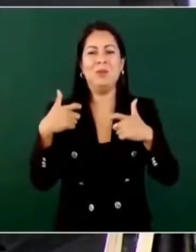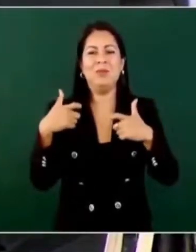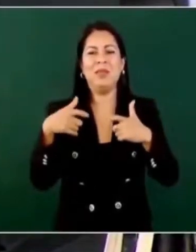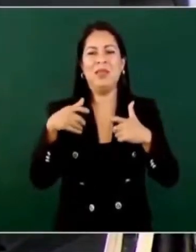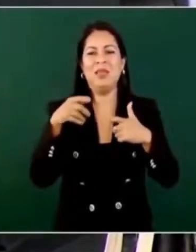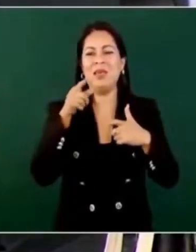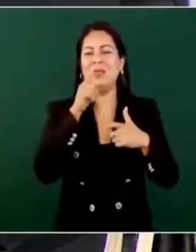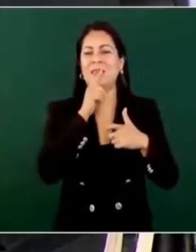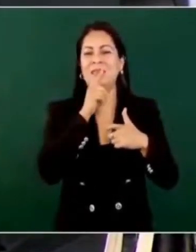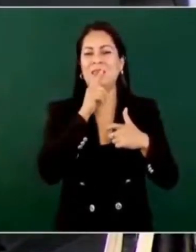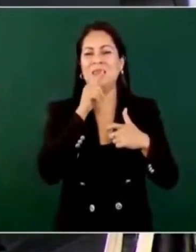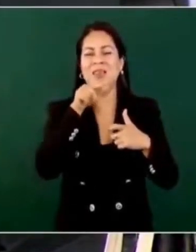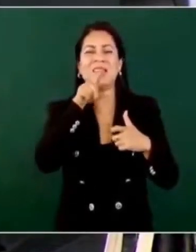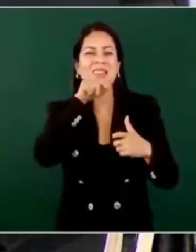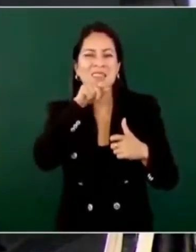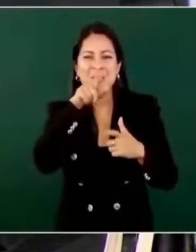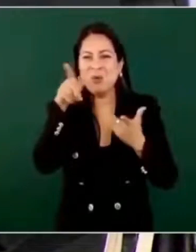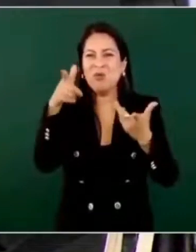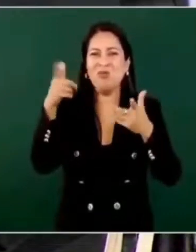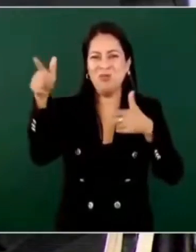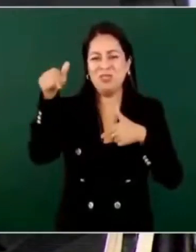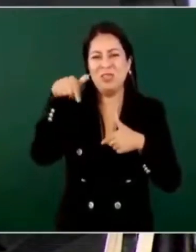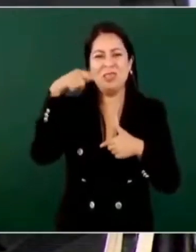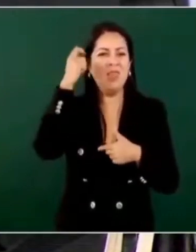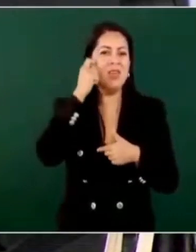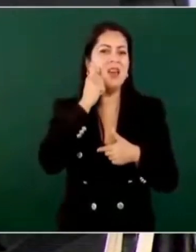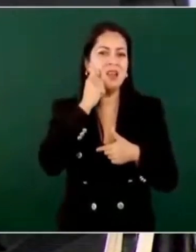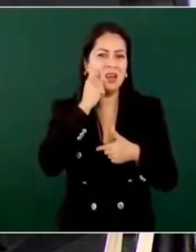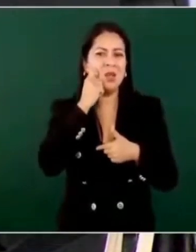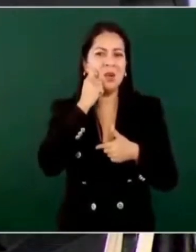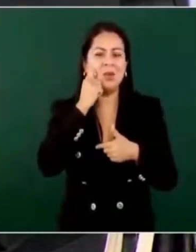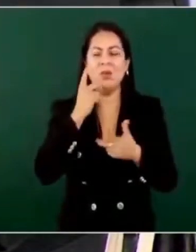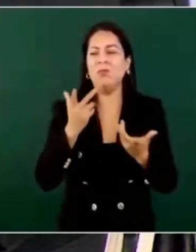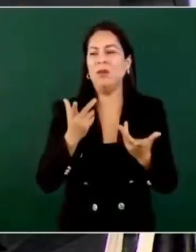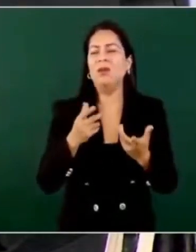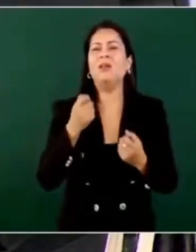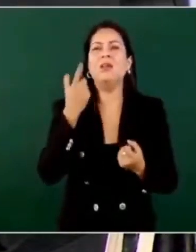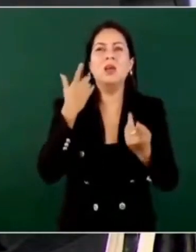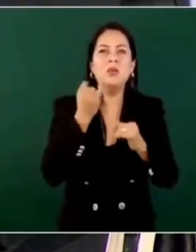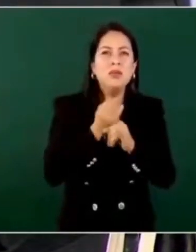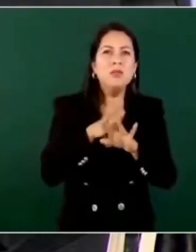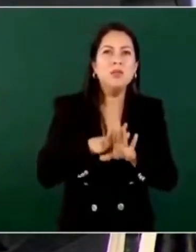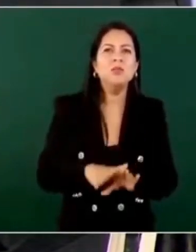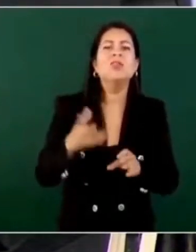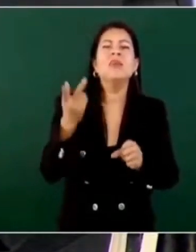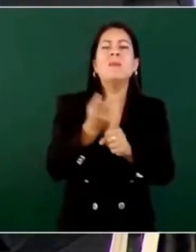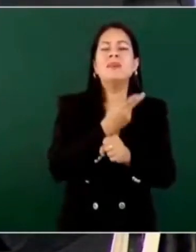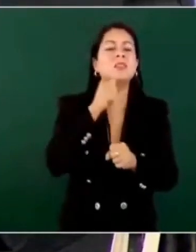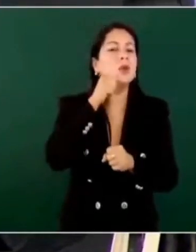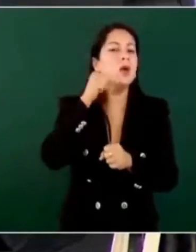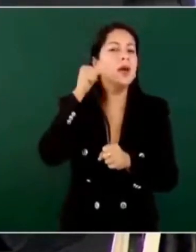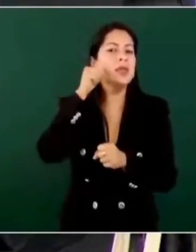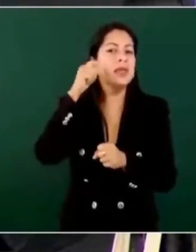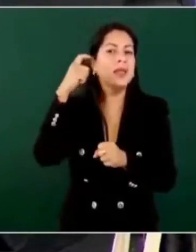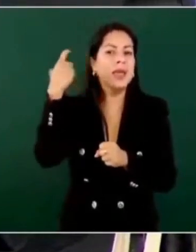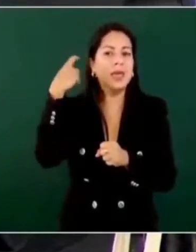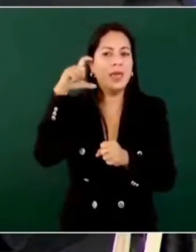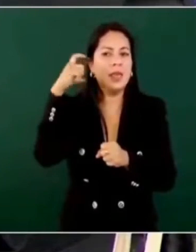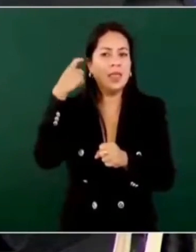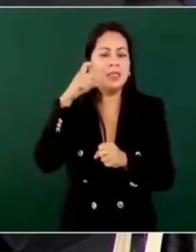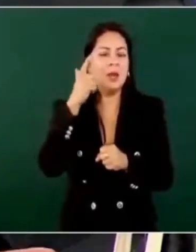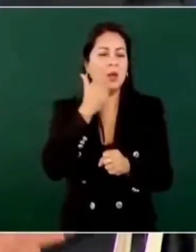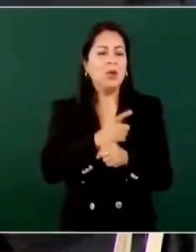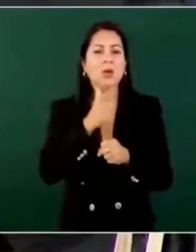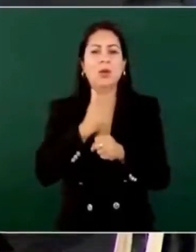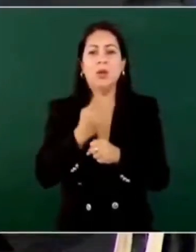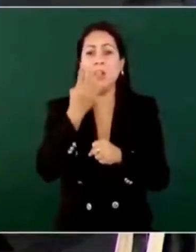de aquí de Petatlán, Guerrero, y también si tiene algunos datos sobre lo sucedido ayer en Querétaro con la localización